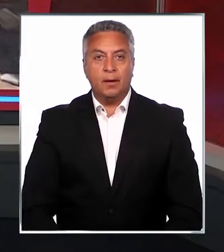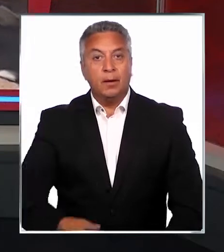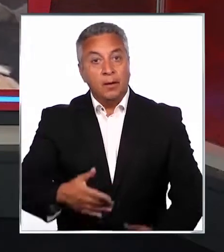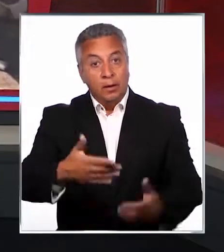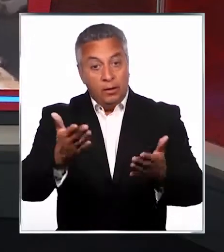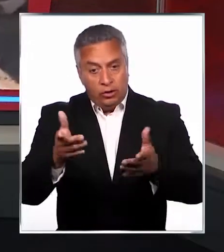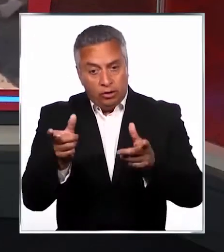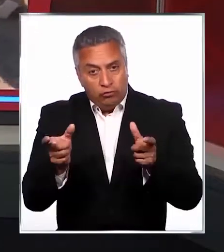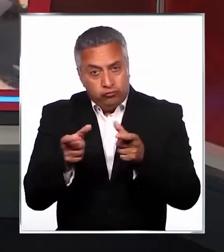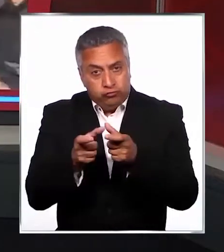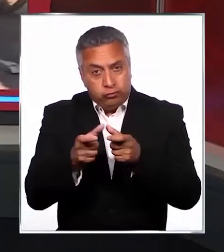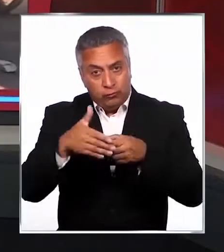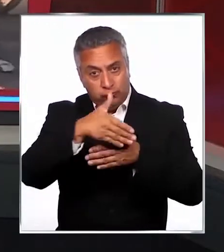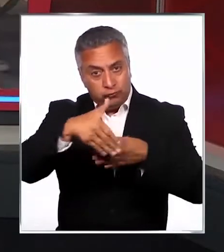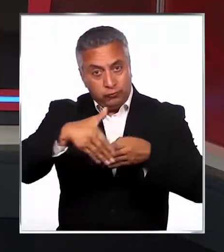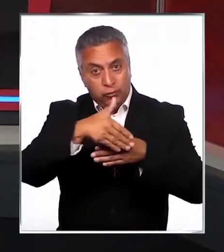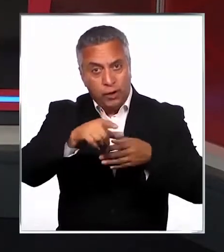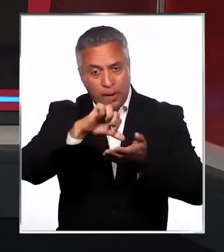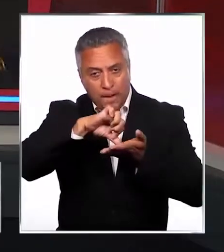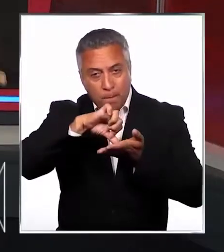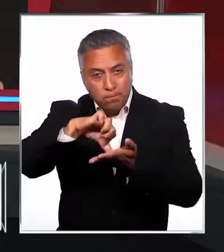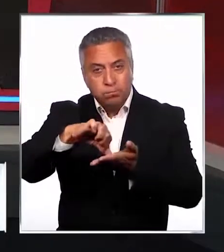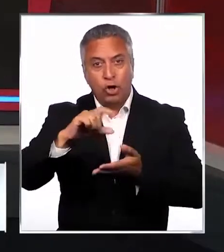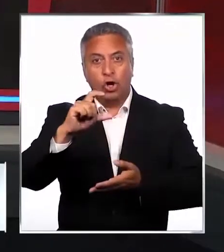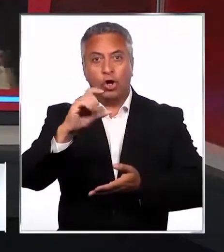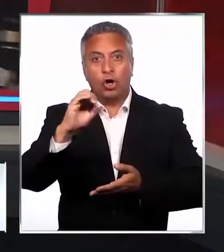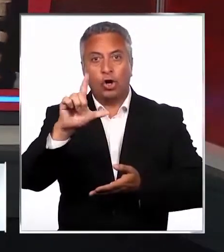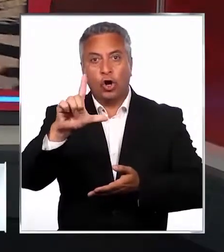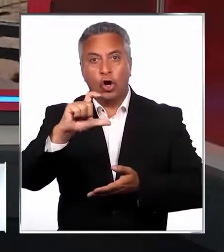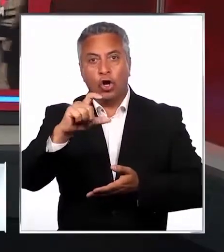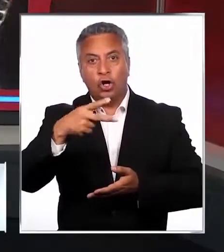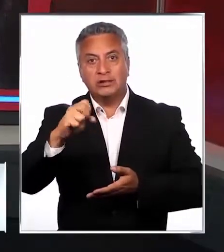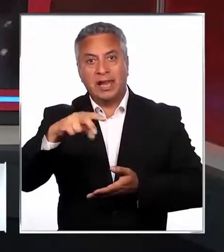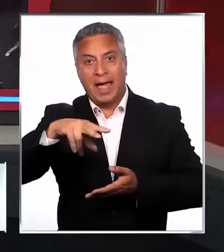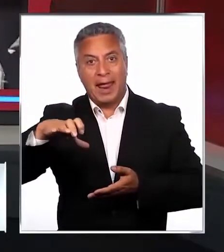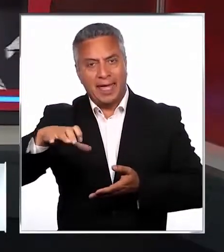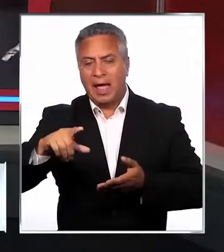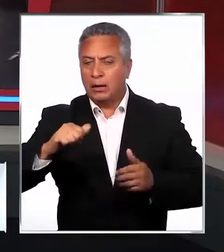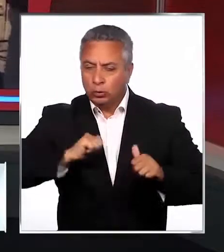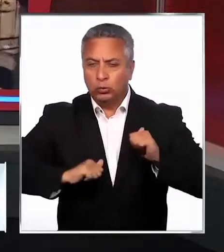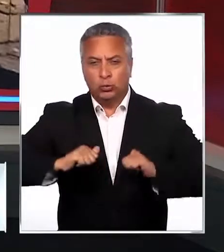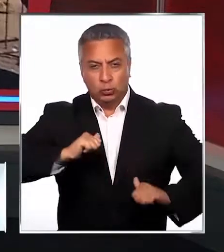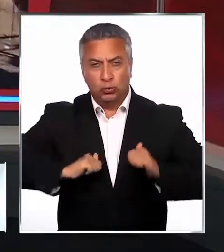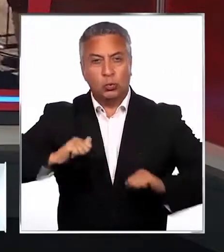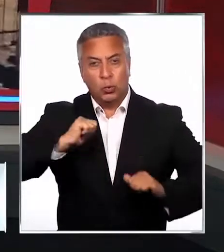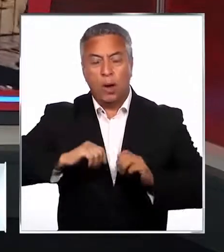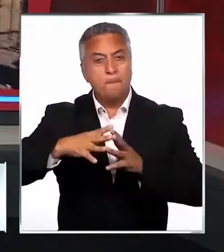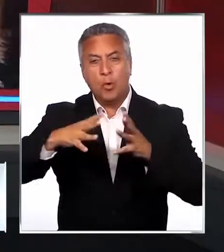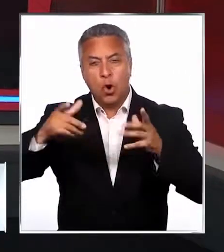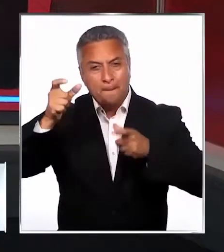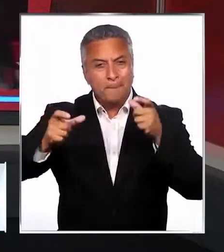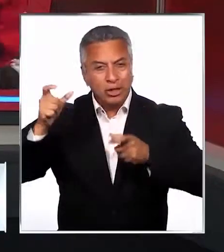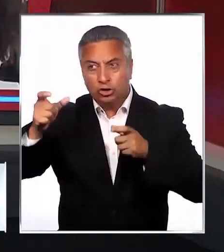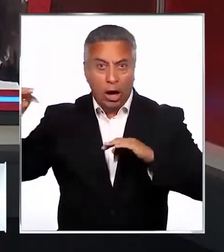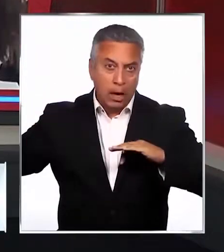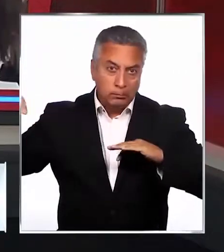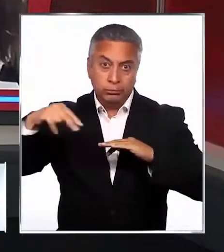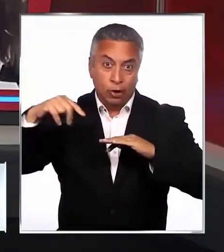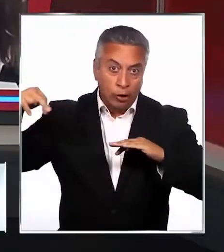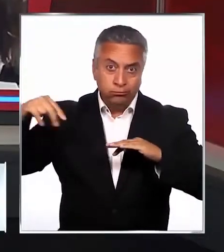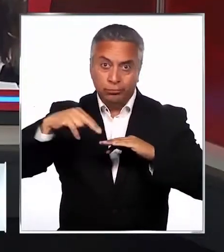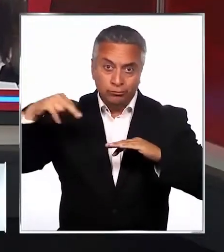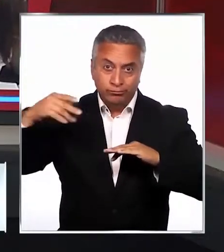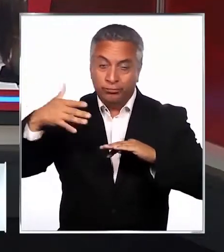El pequeño poblado fronterizo de Colchane ha soportado un año de crisis humanitaria por la llegada de miles y miles de inmigrantes